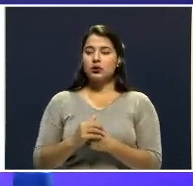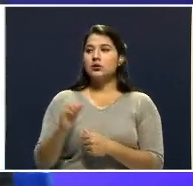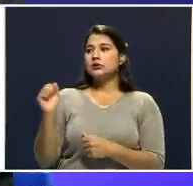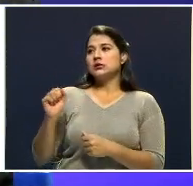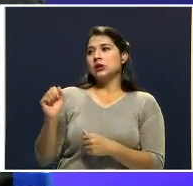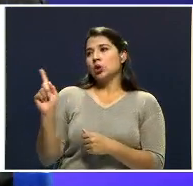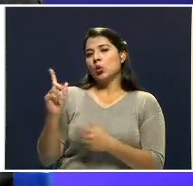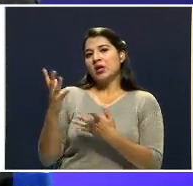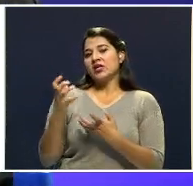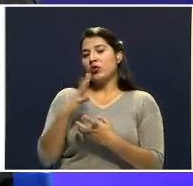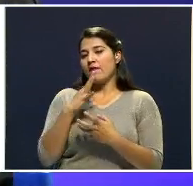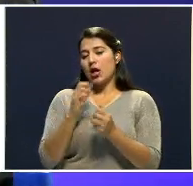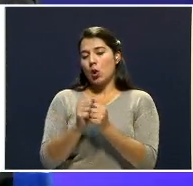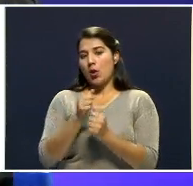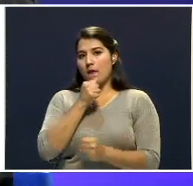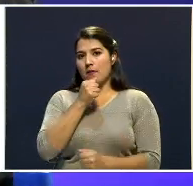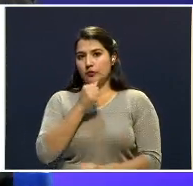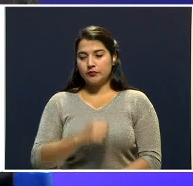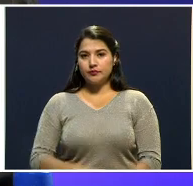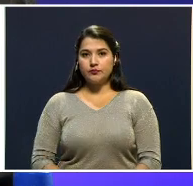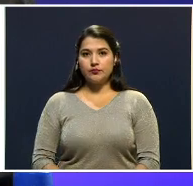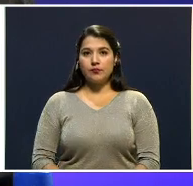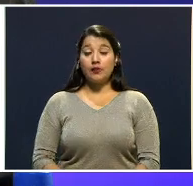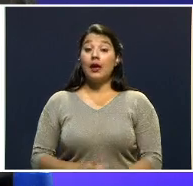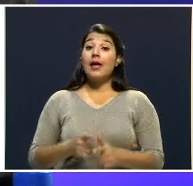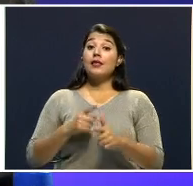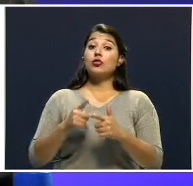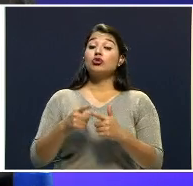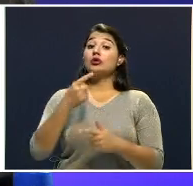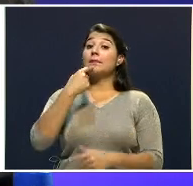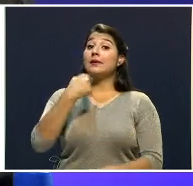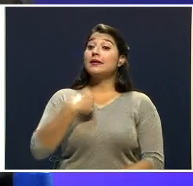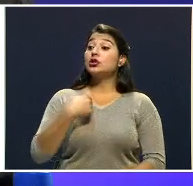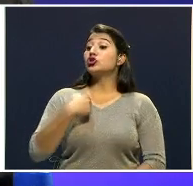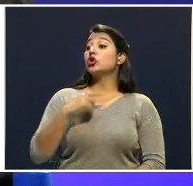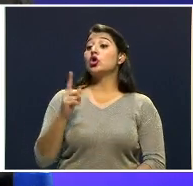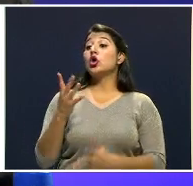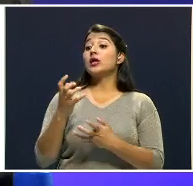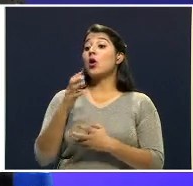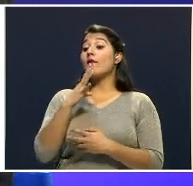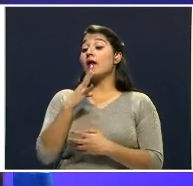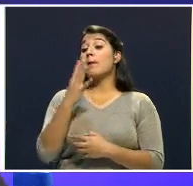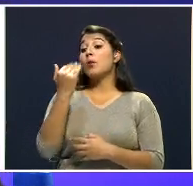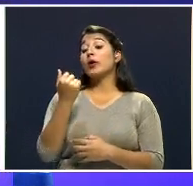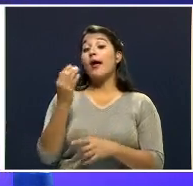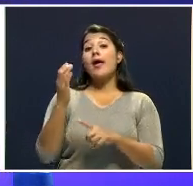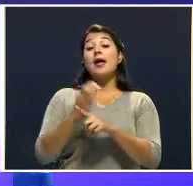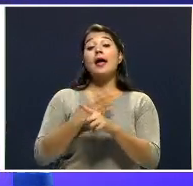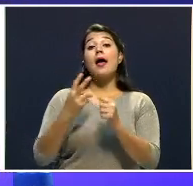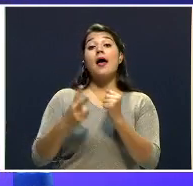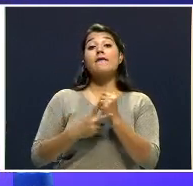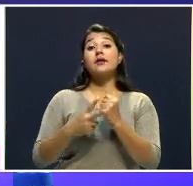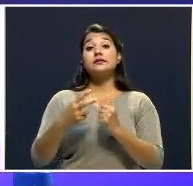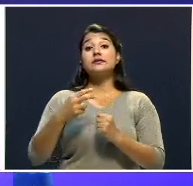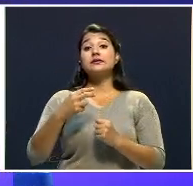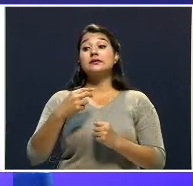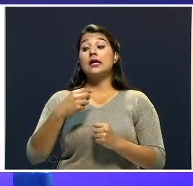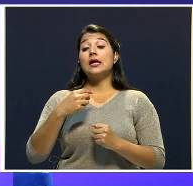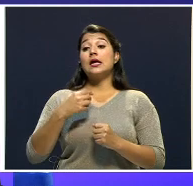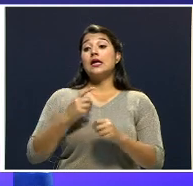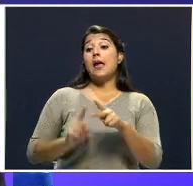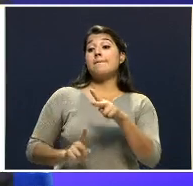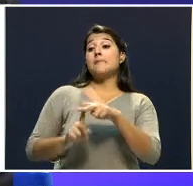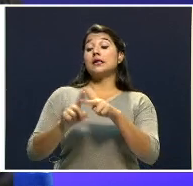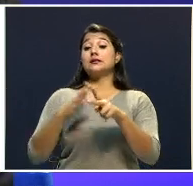hablarle a la prensa. Entonces, lo que él dice, es que él nunca ha querido hablar, porque cada vez que él habla, que su nombre sale